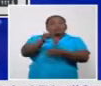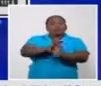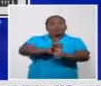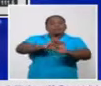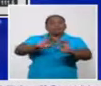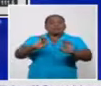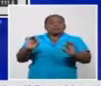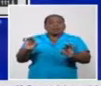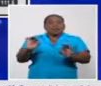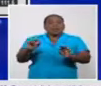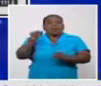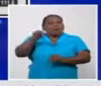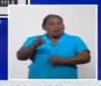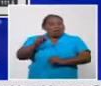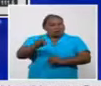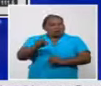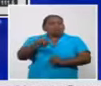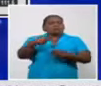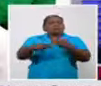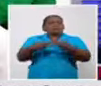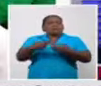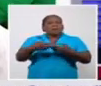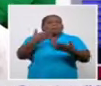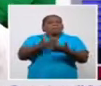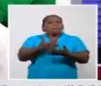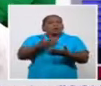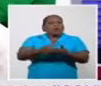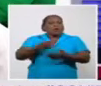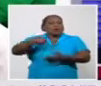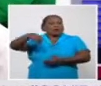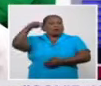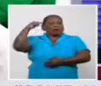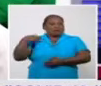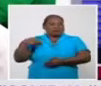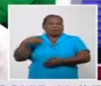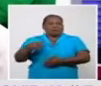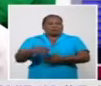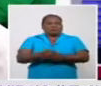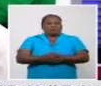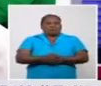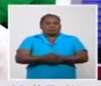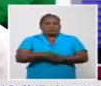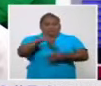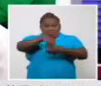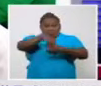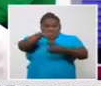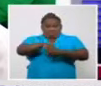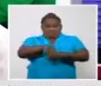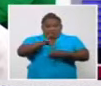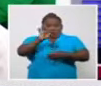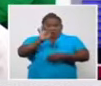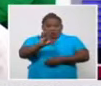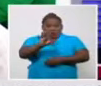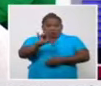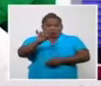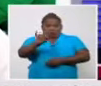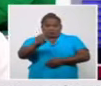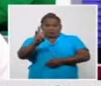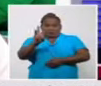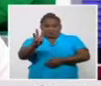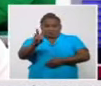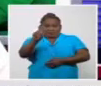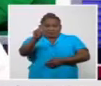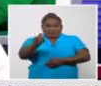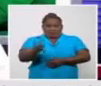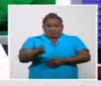analizaron muestras en el día de ayer. De los 893 personas que